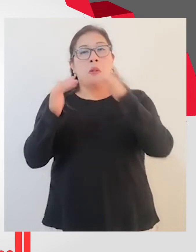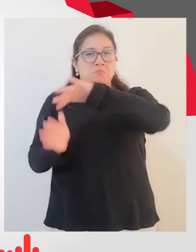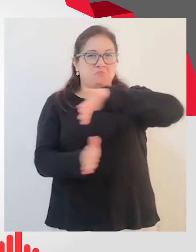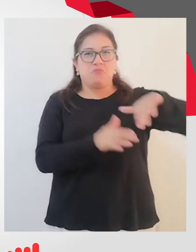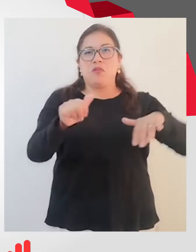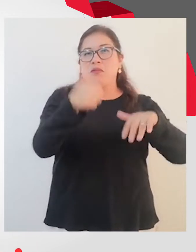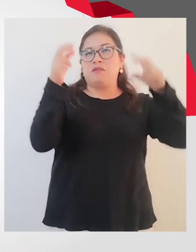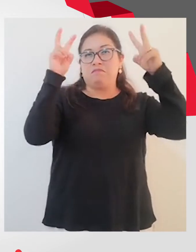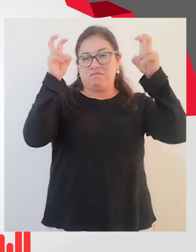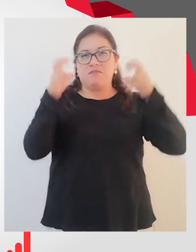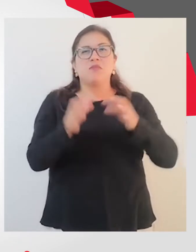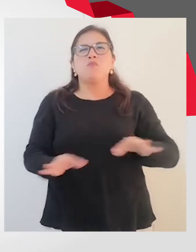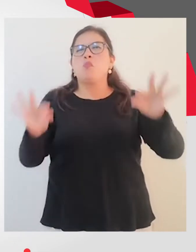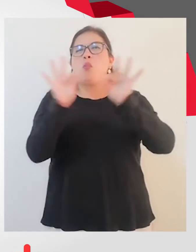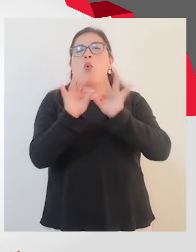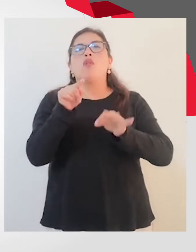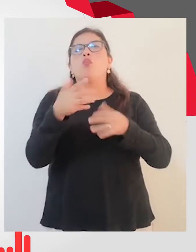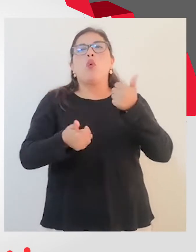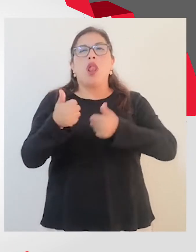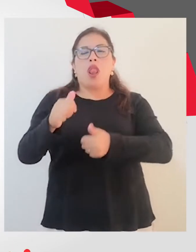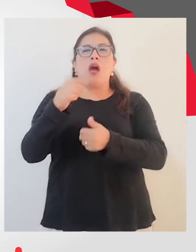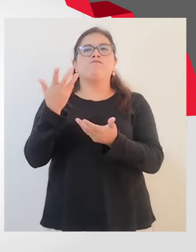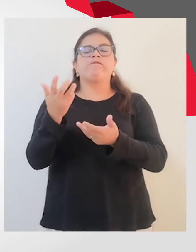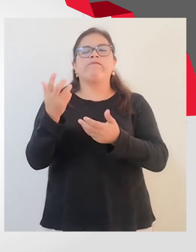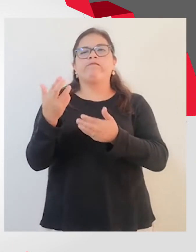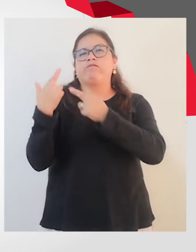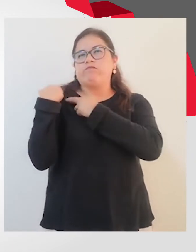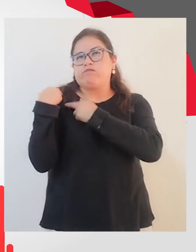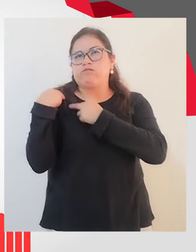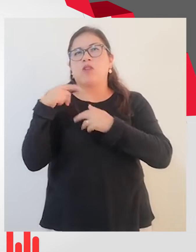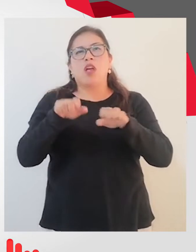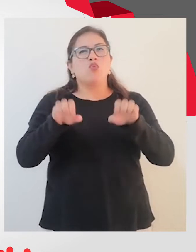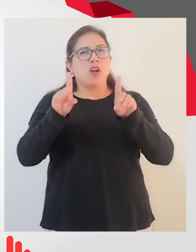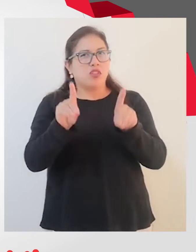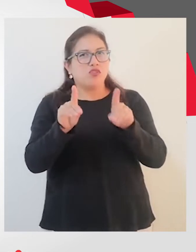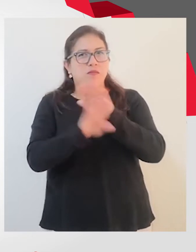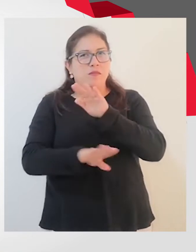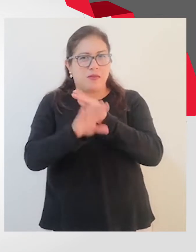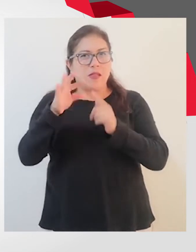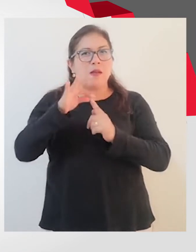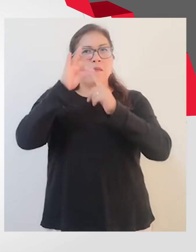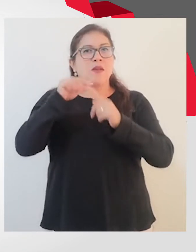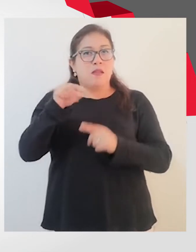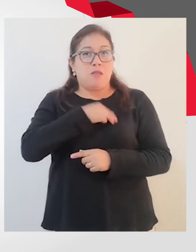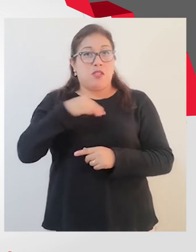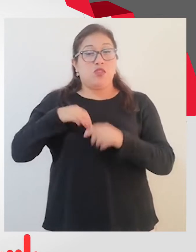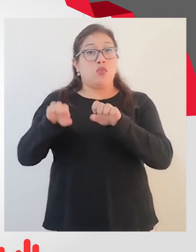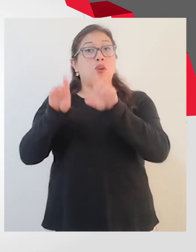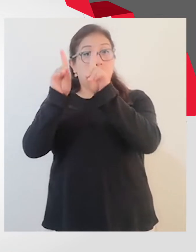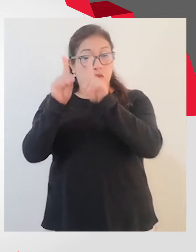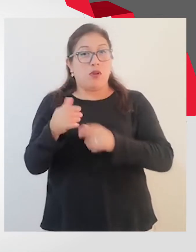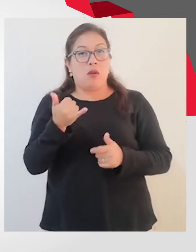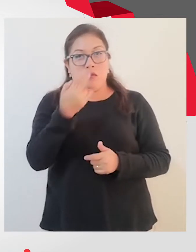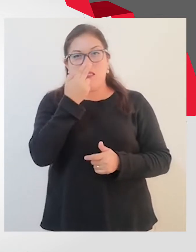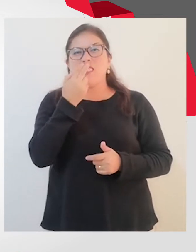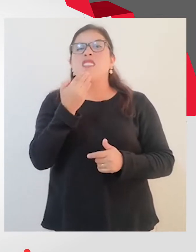Enrique, muy importante relacionado a la función que tienen los Centros de Educación Básica Especial del Ministerio de Educación. Y